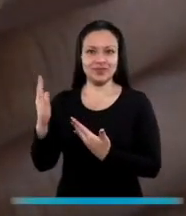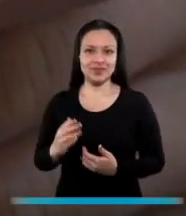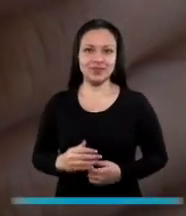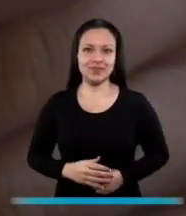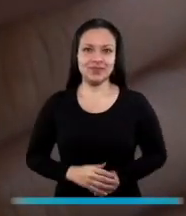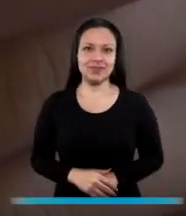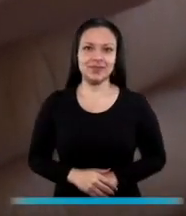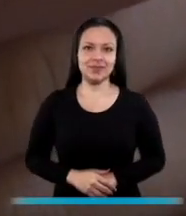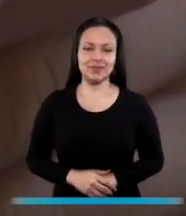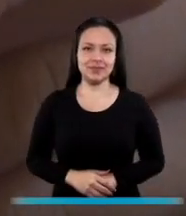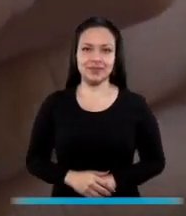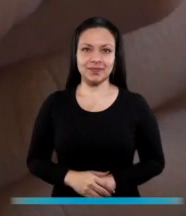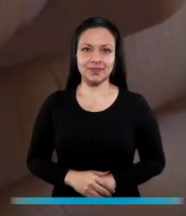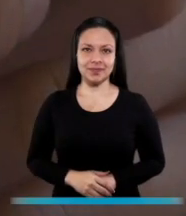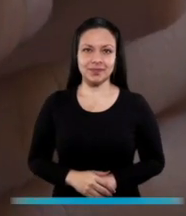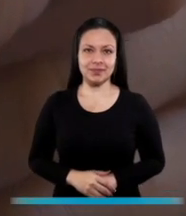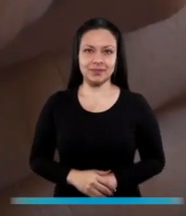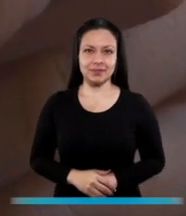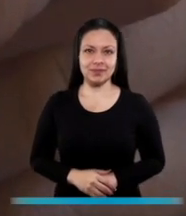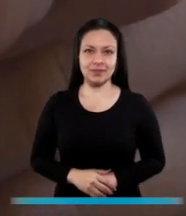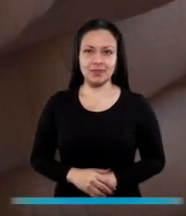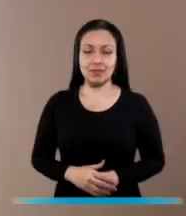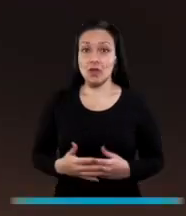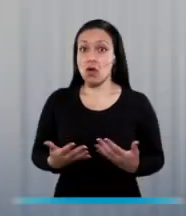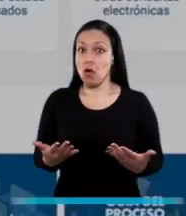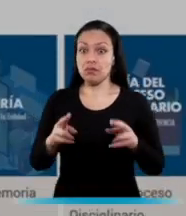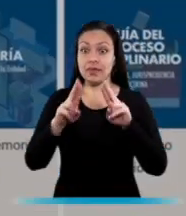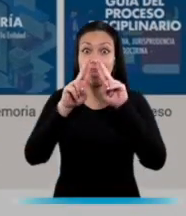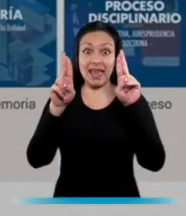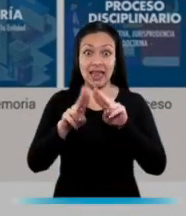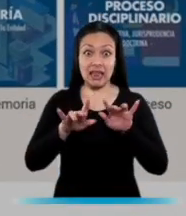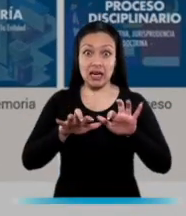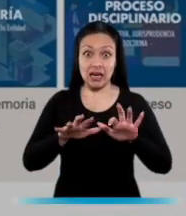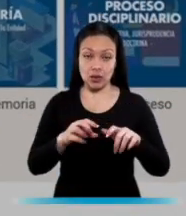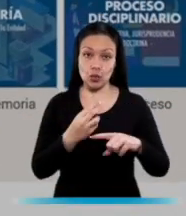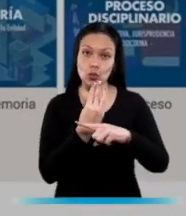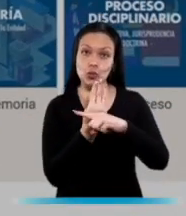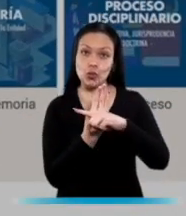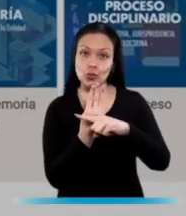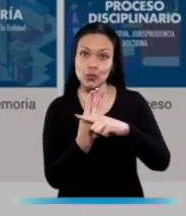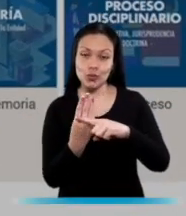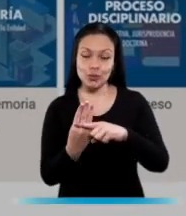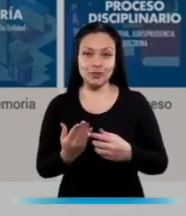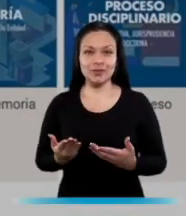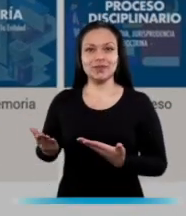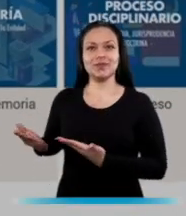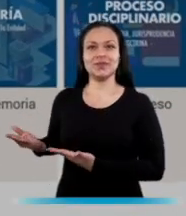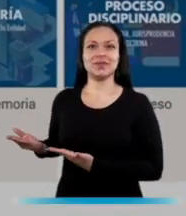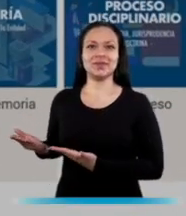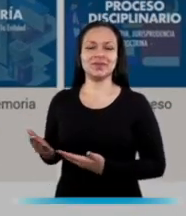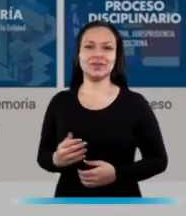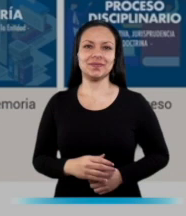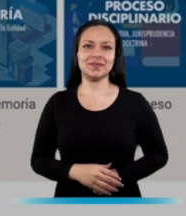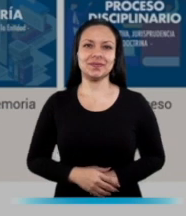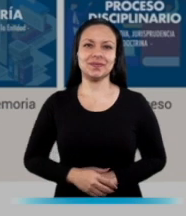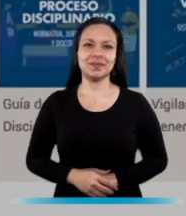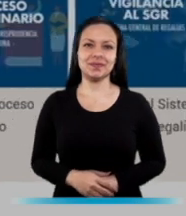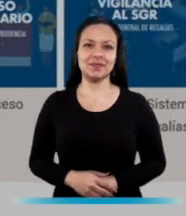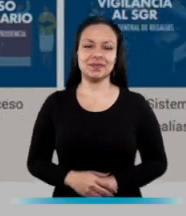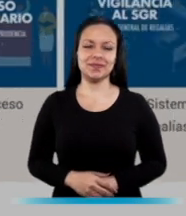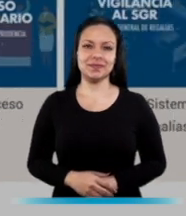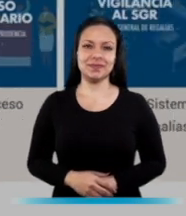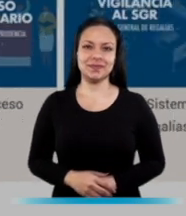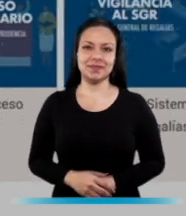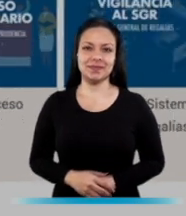018940808 o en nuestra sede electrónica en www.procuraduría